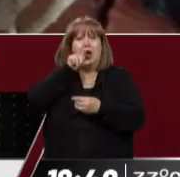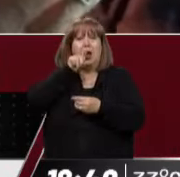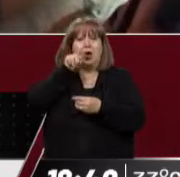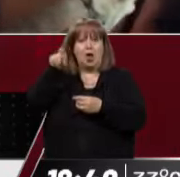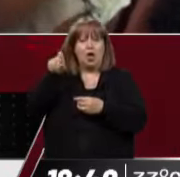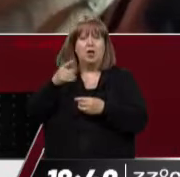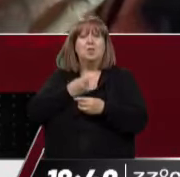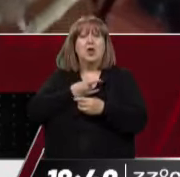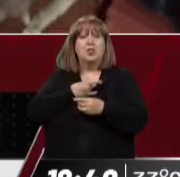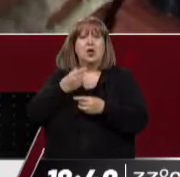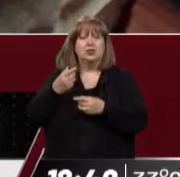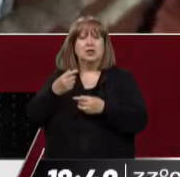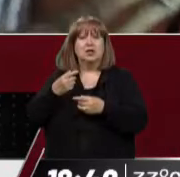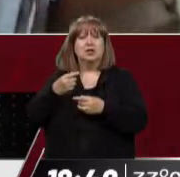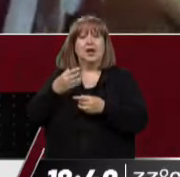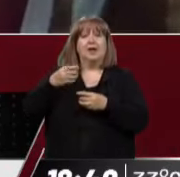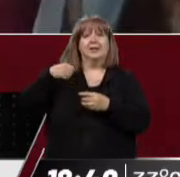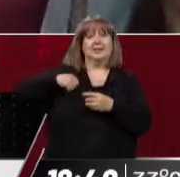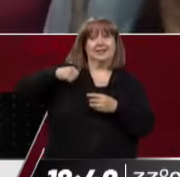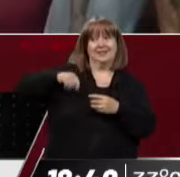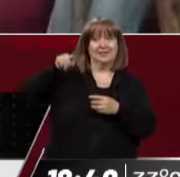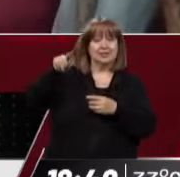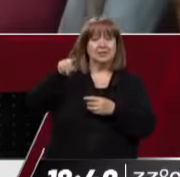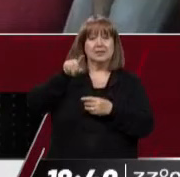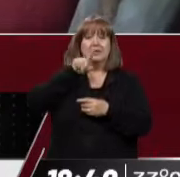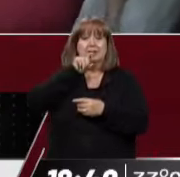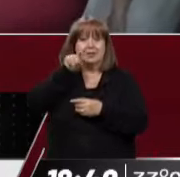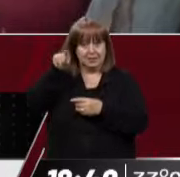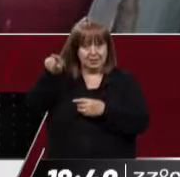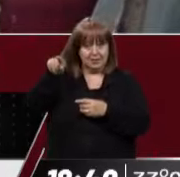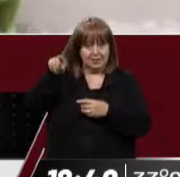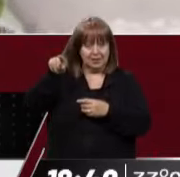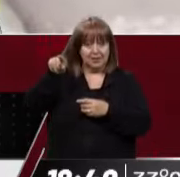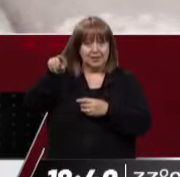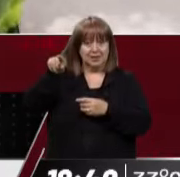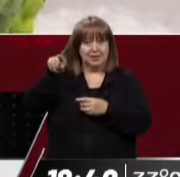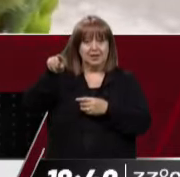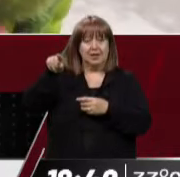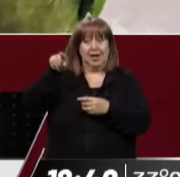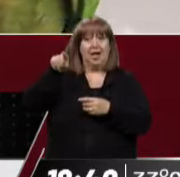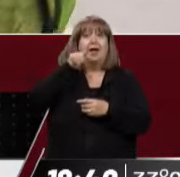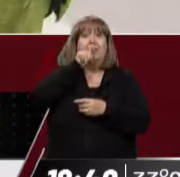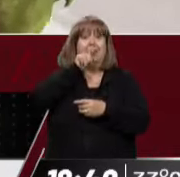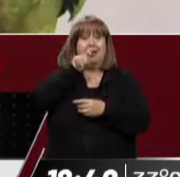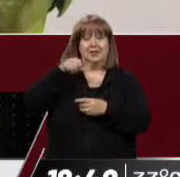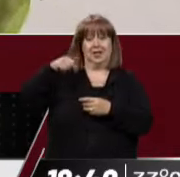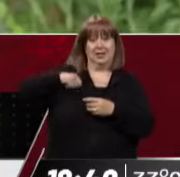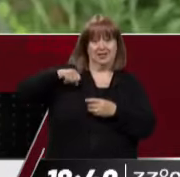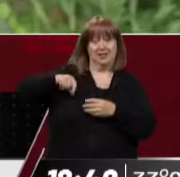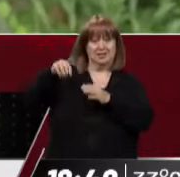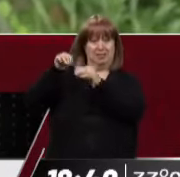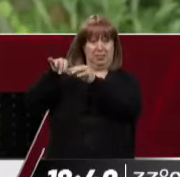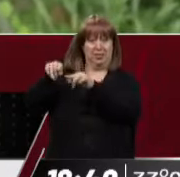Mira, se transmite a través de las heces y de las secreciones de las aves. Sí. Generalmente